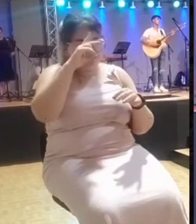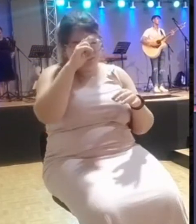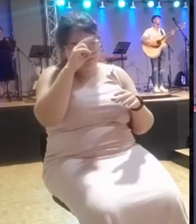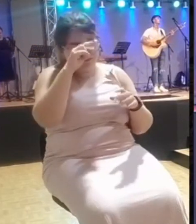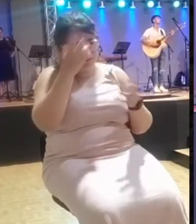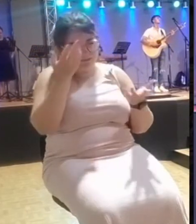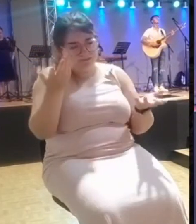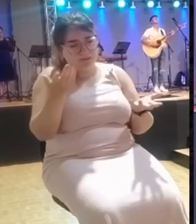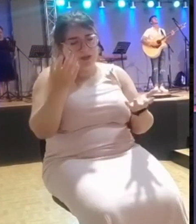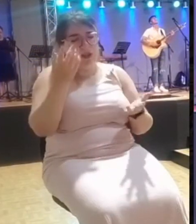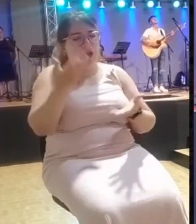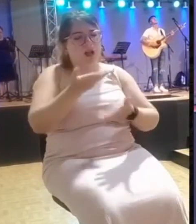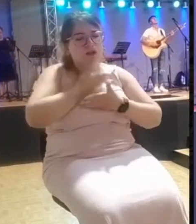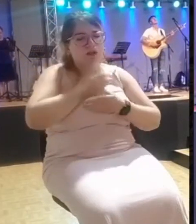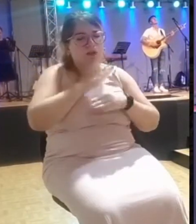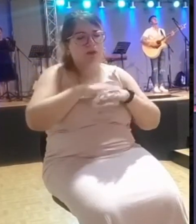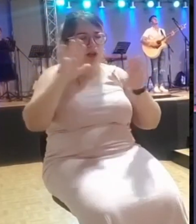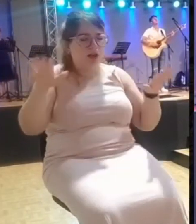Pero ayúdanos a confiar en ti.